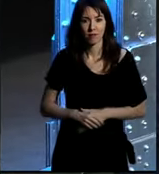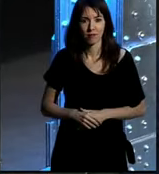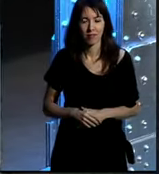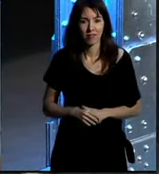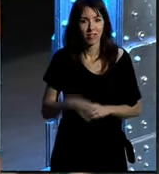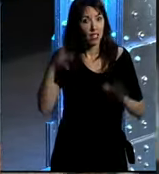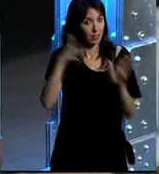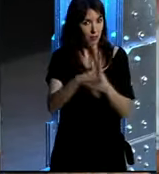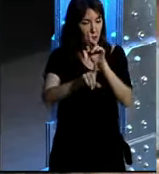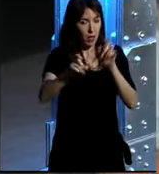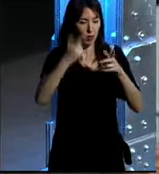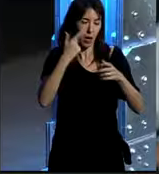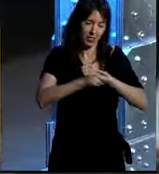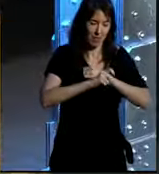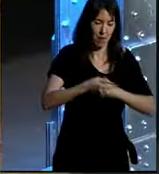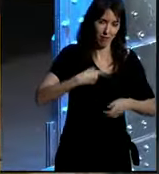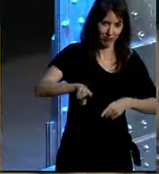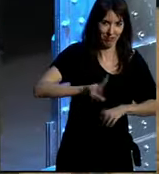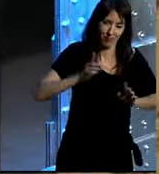es decir la pregunta claro tiene trampa